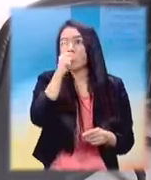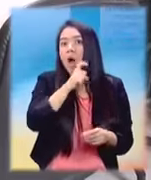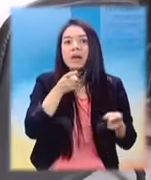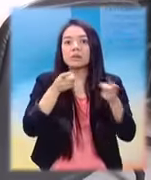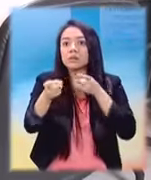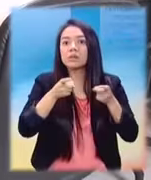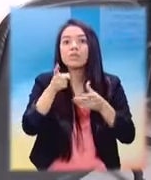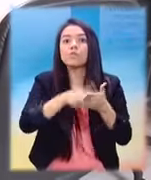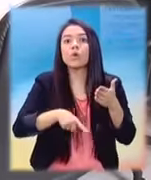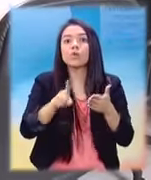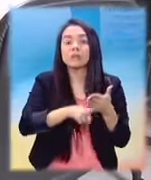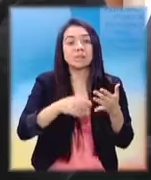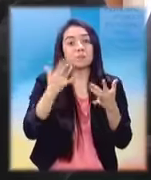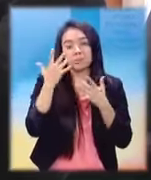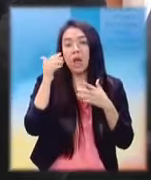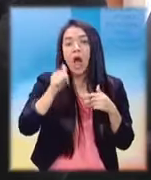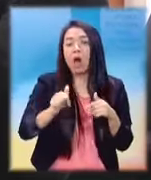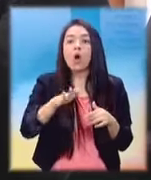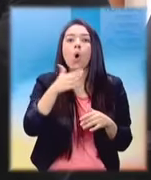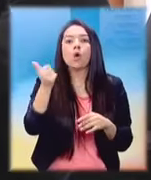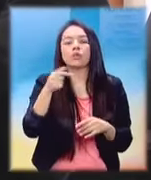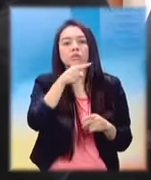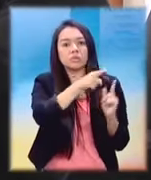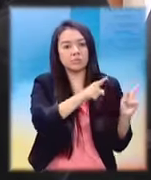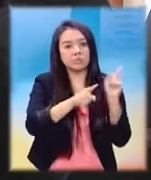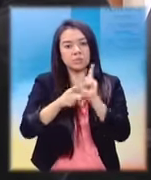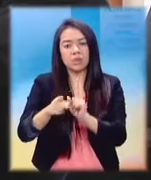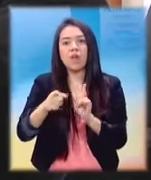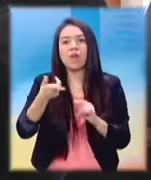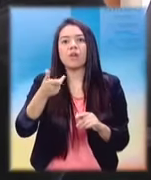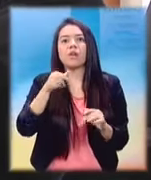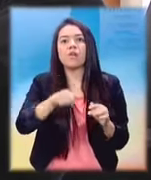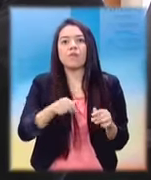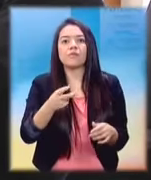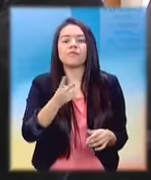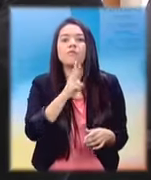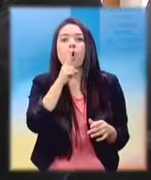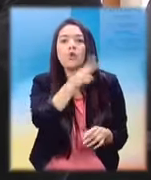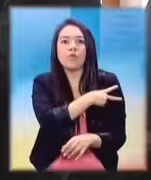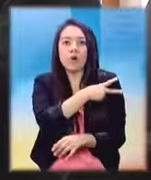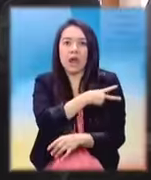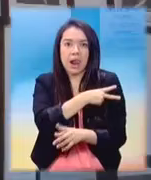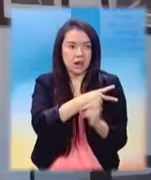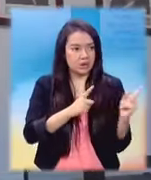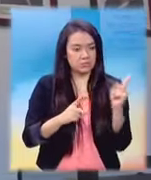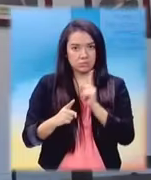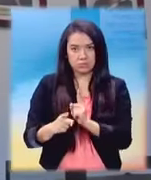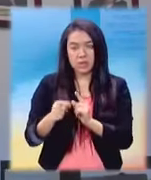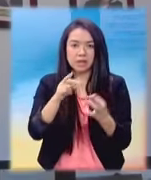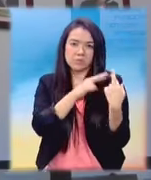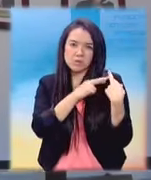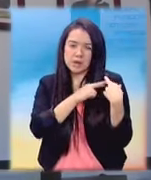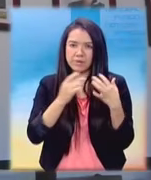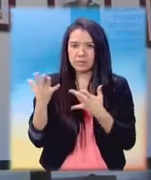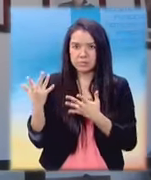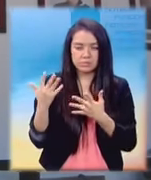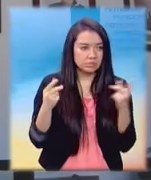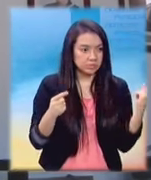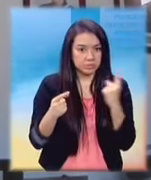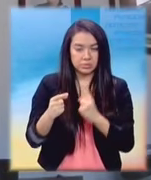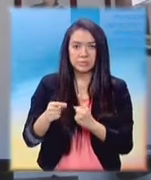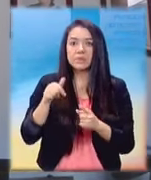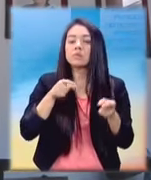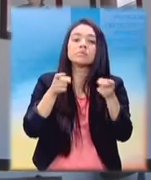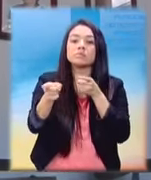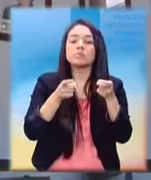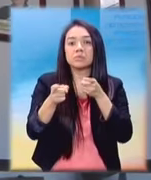Erick Álvarez, por tiempo indefinido, algo que permite la Constitución. El extenso proceso de elección comienza a tener acciones legales en su